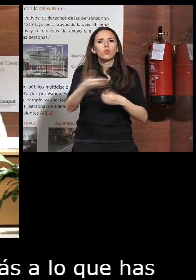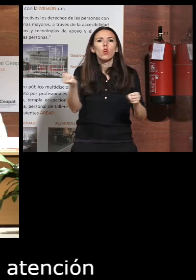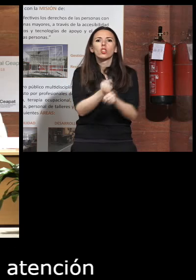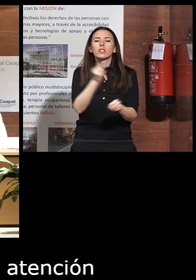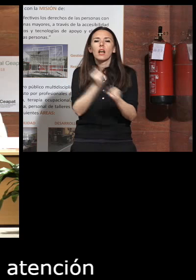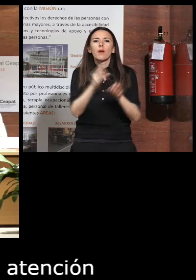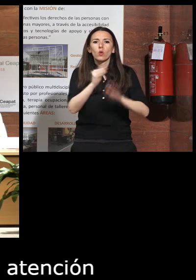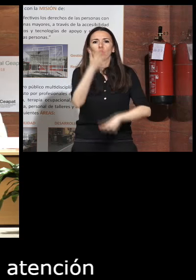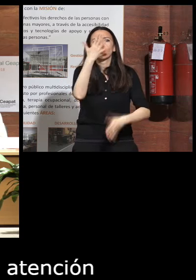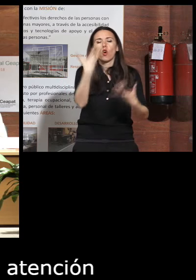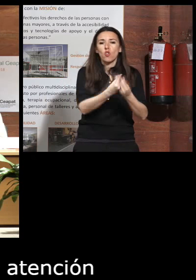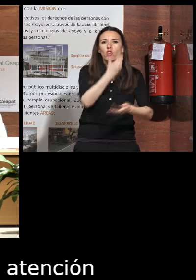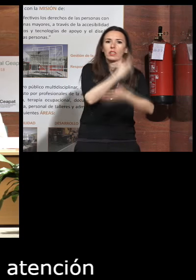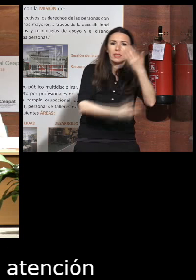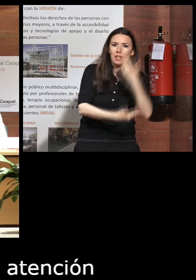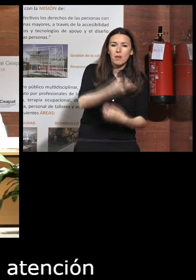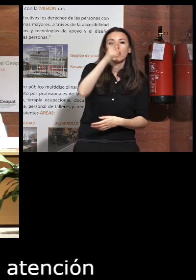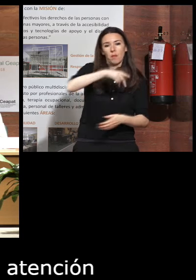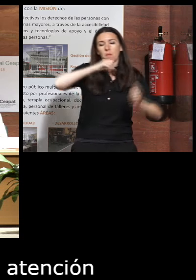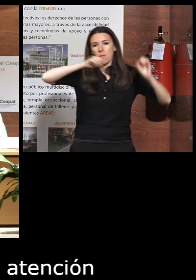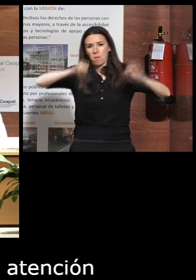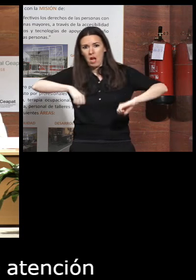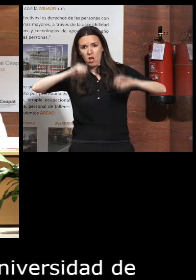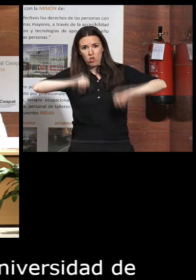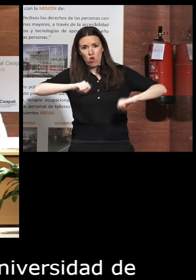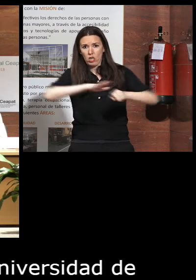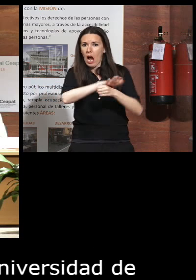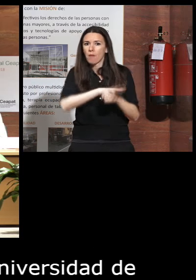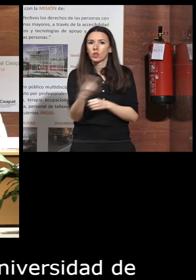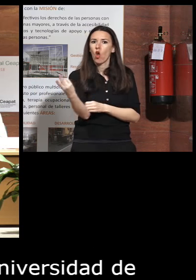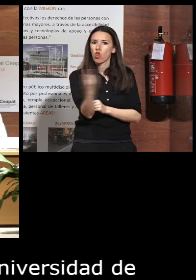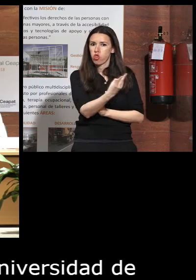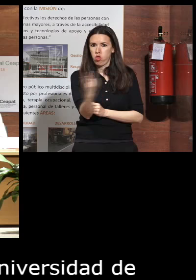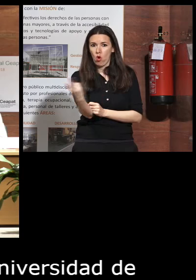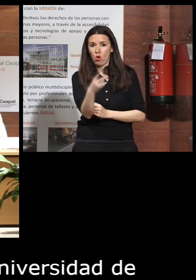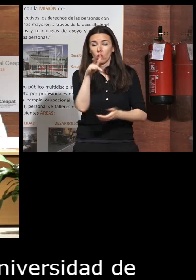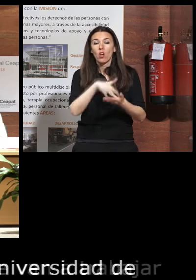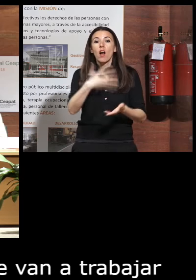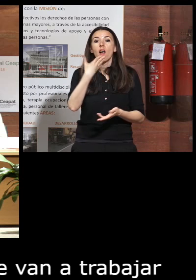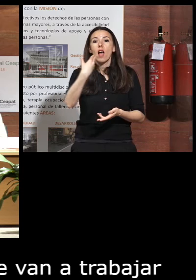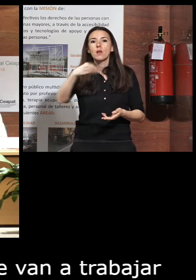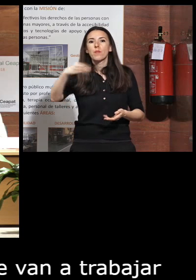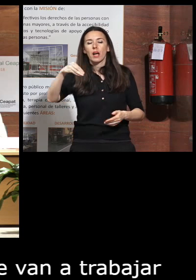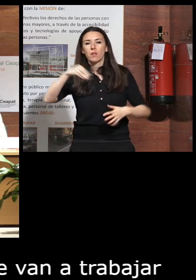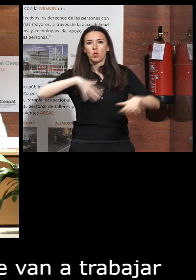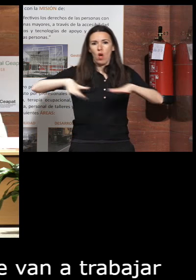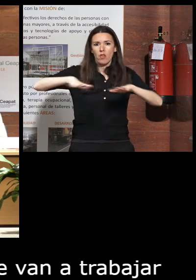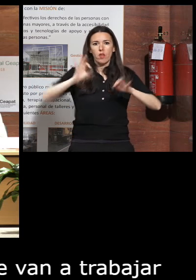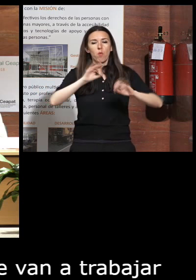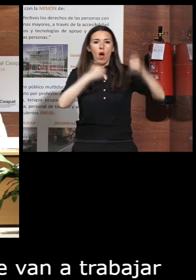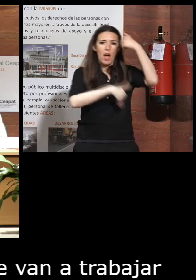con discapacidad y con personas mayores en los dos ámbitos tanto desde el envejecimiento activo como atención a la